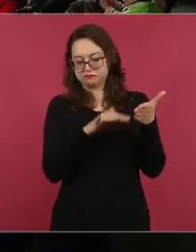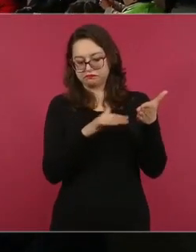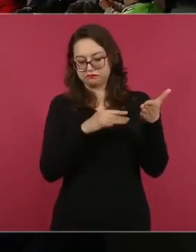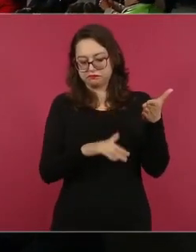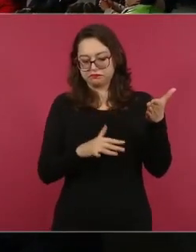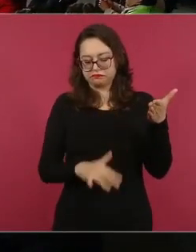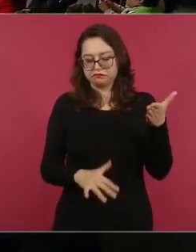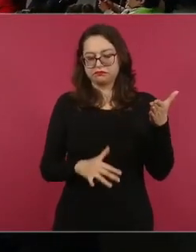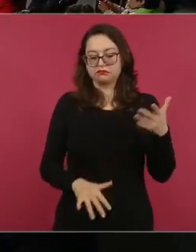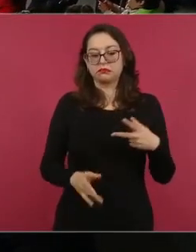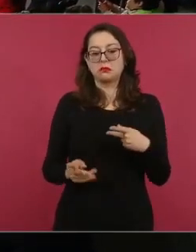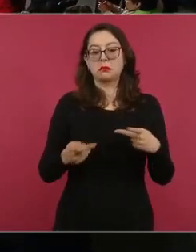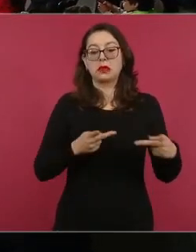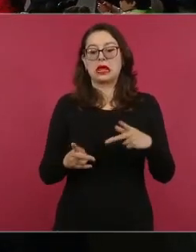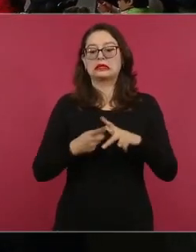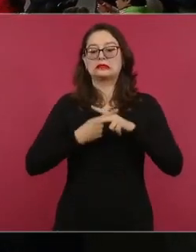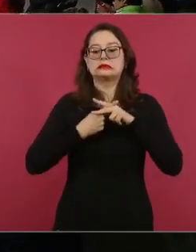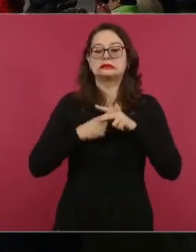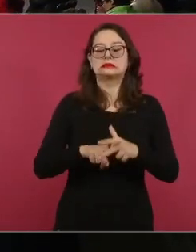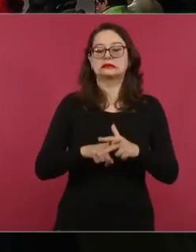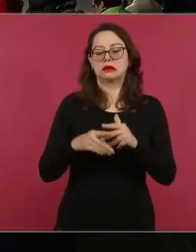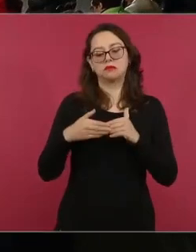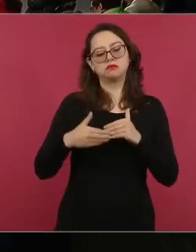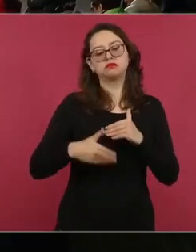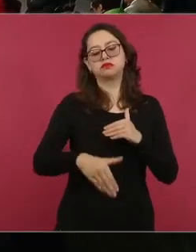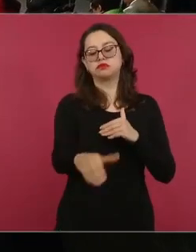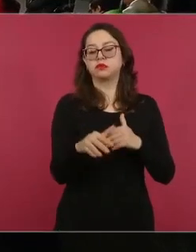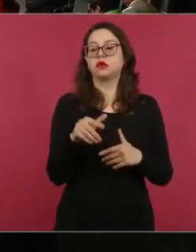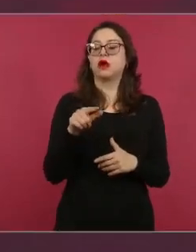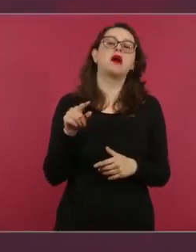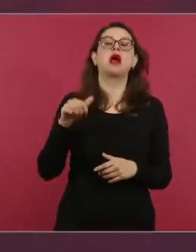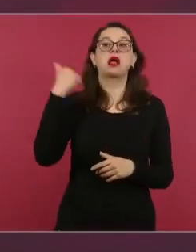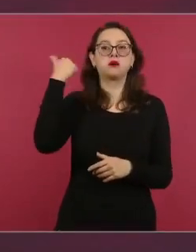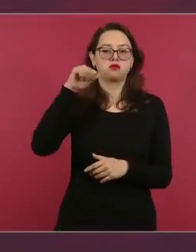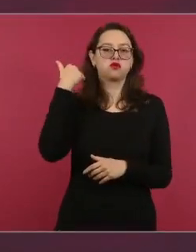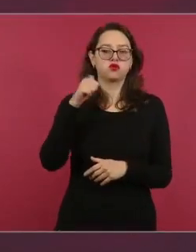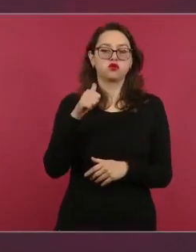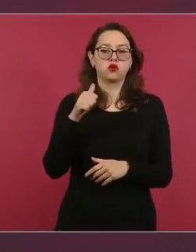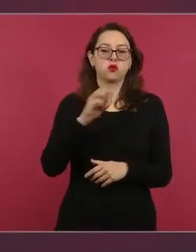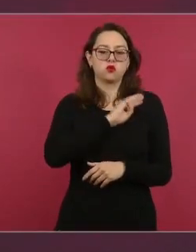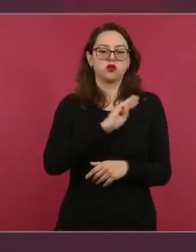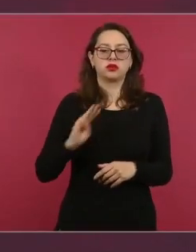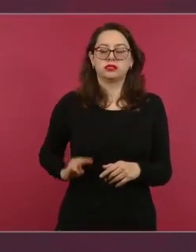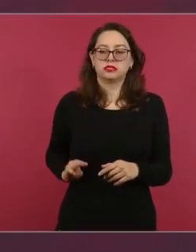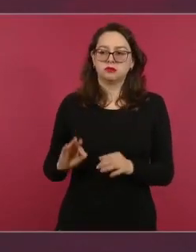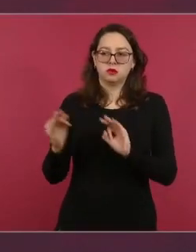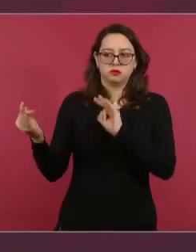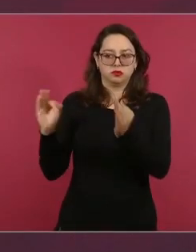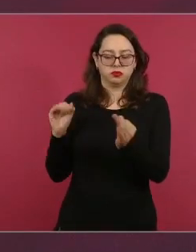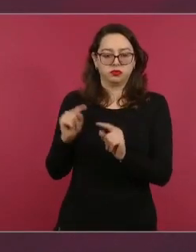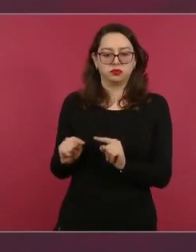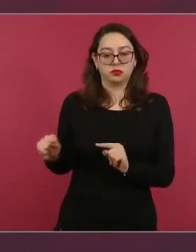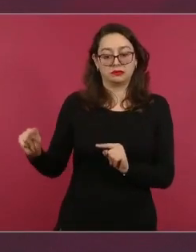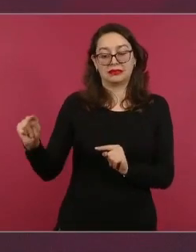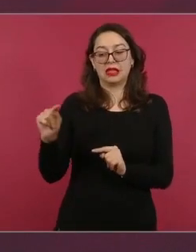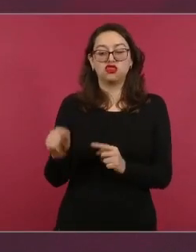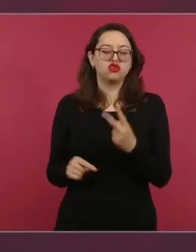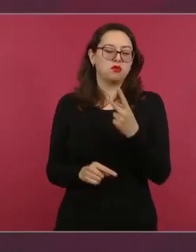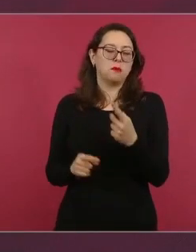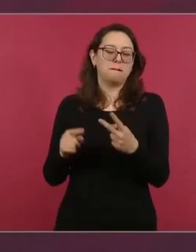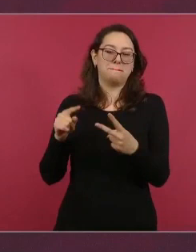gente de Acapulco y otros municipios afectados. Básicamente, Coyuca